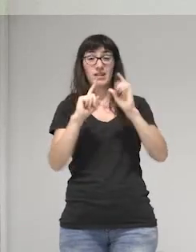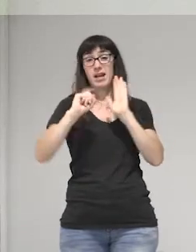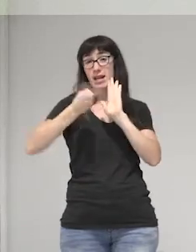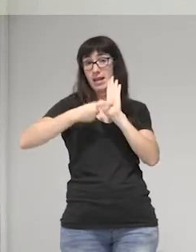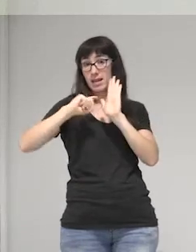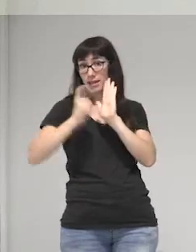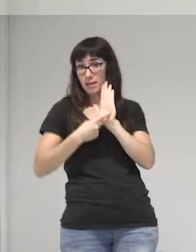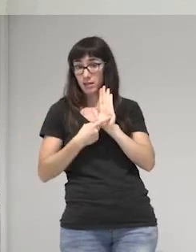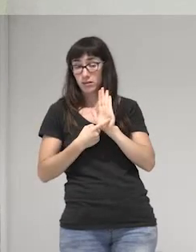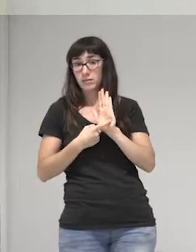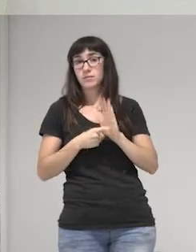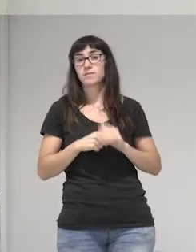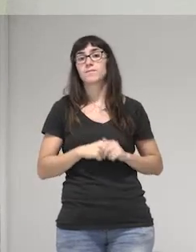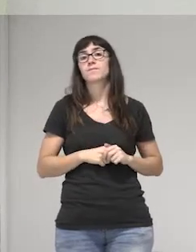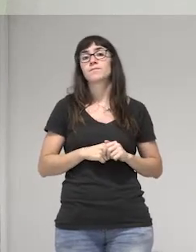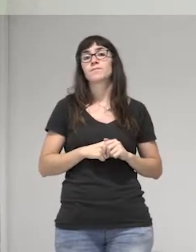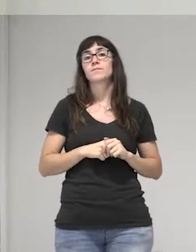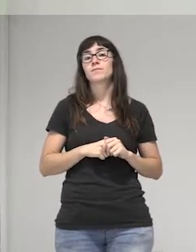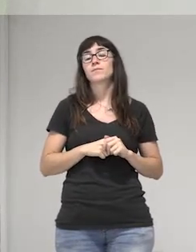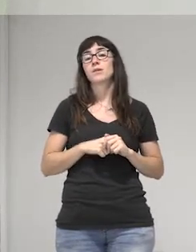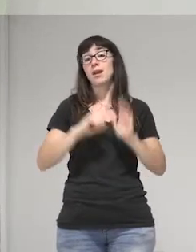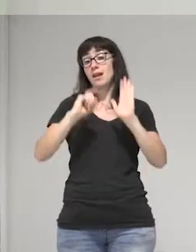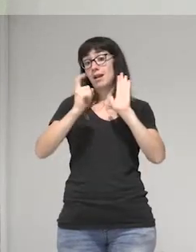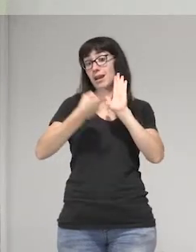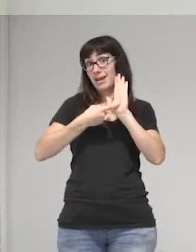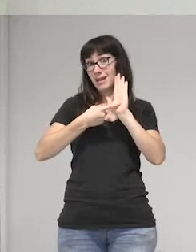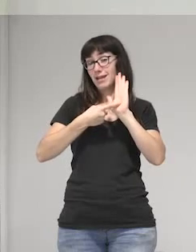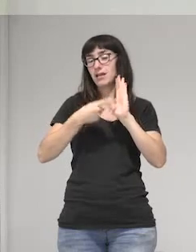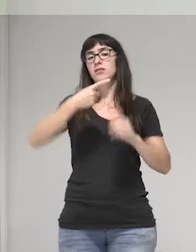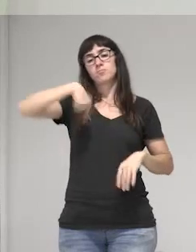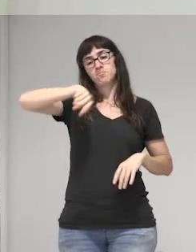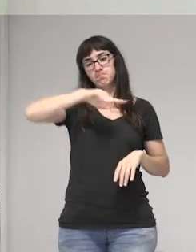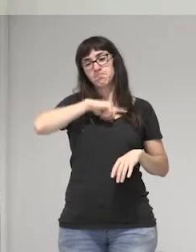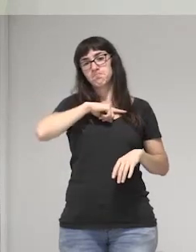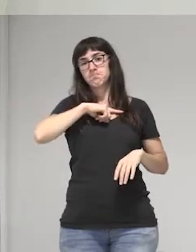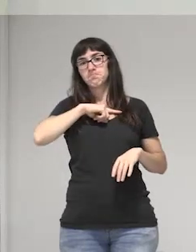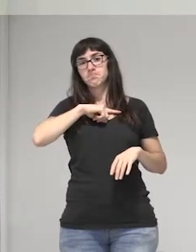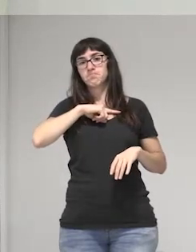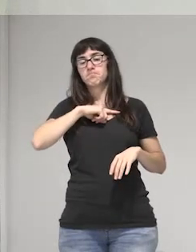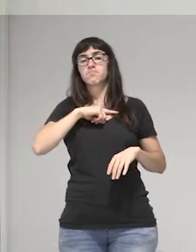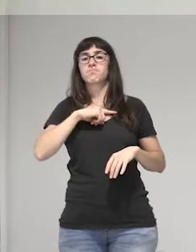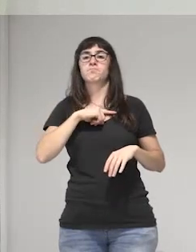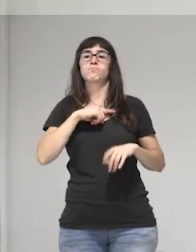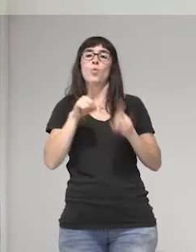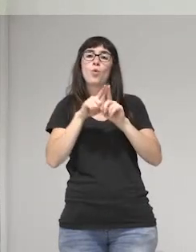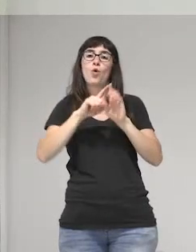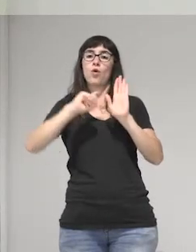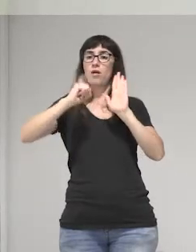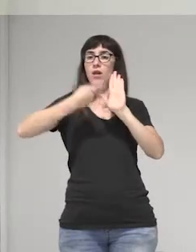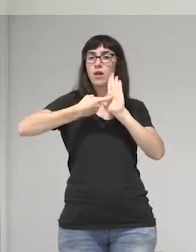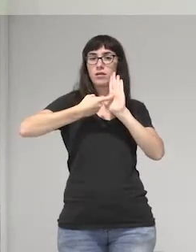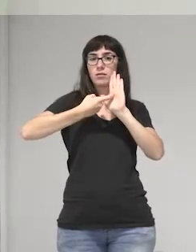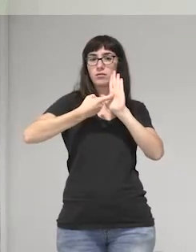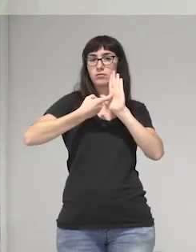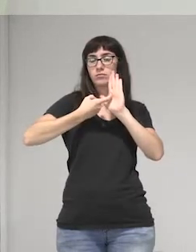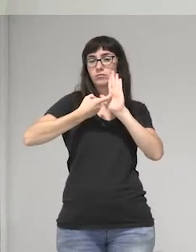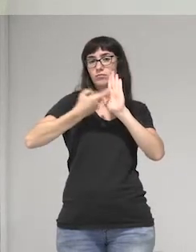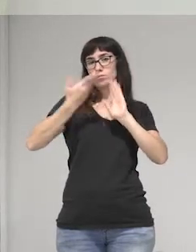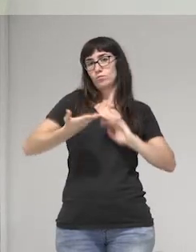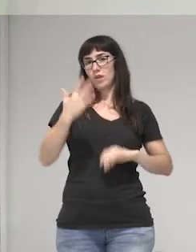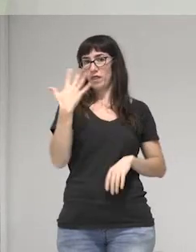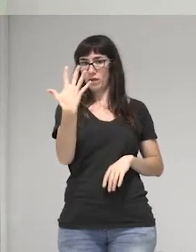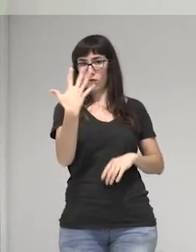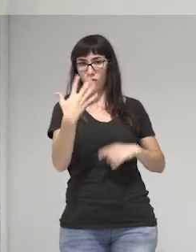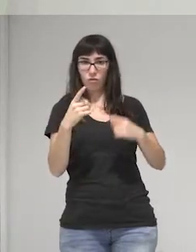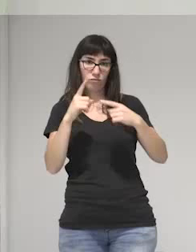y en la legislación nosotras reconocemos cinco fuentes de legislación. Las